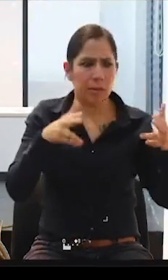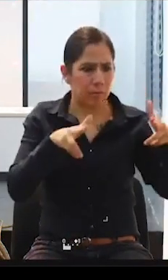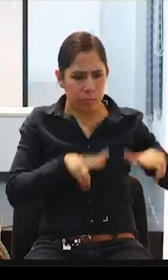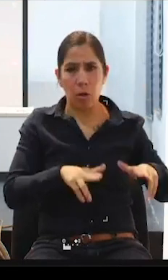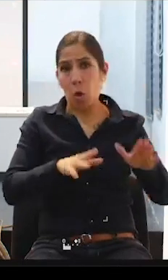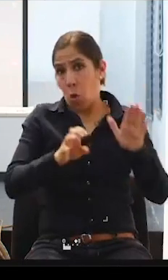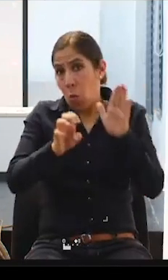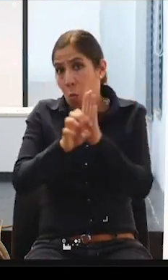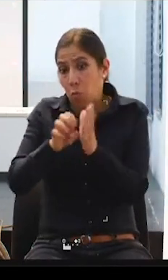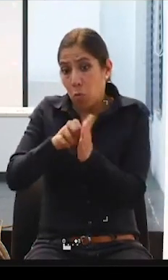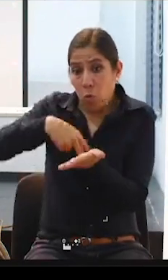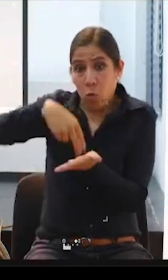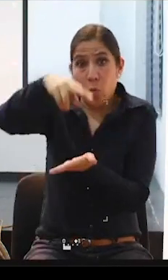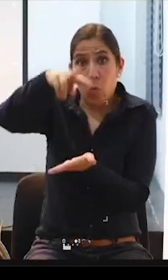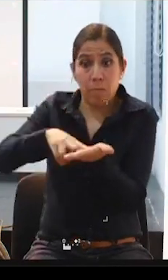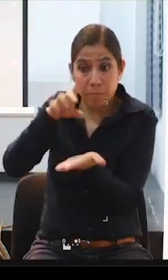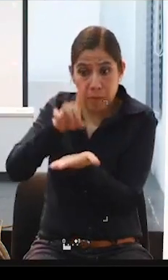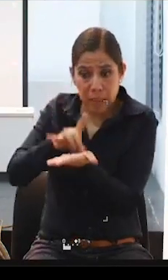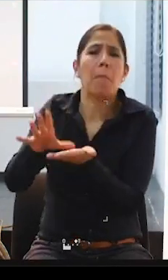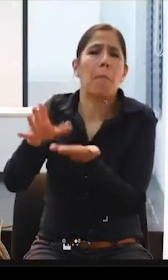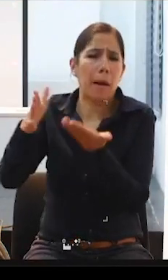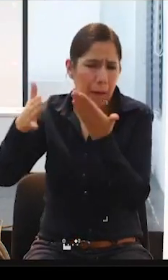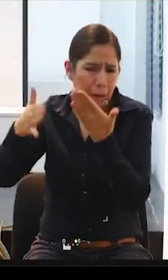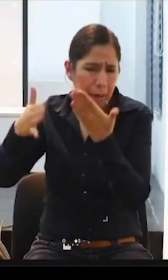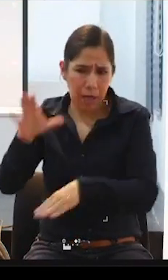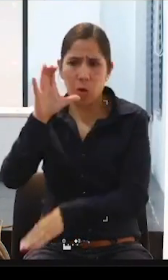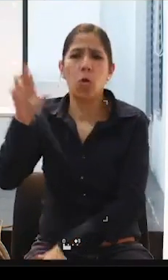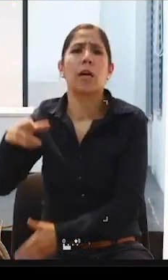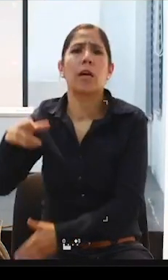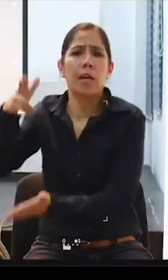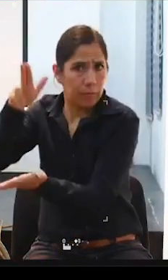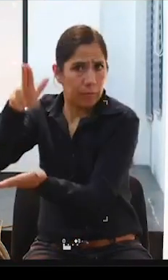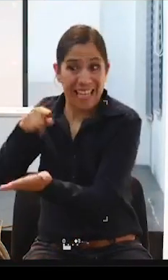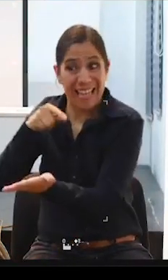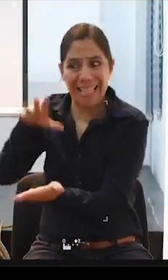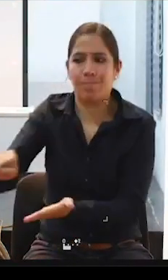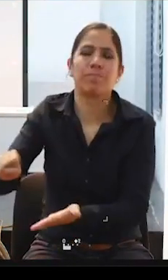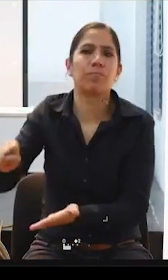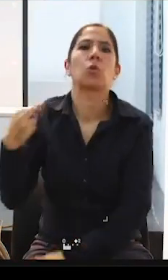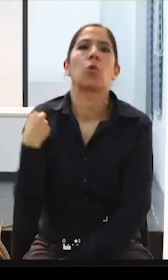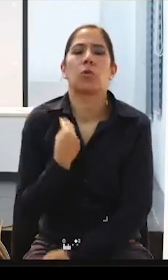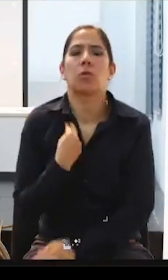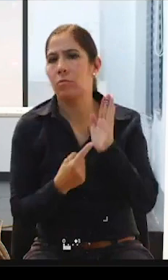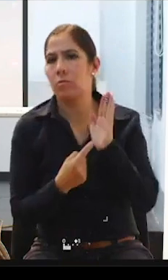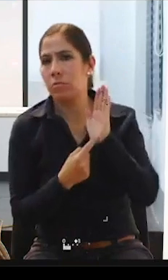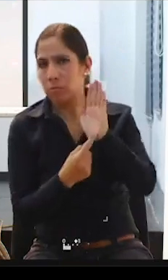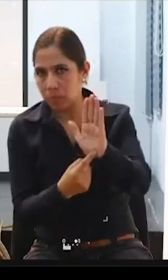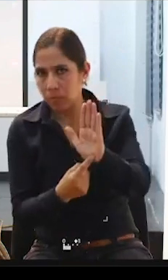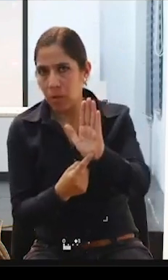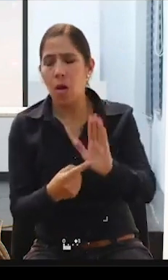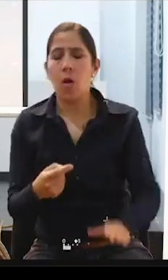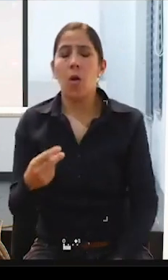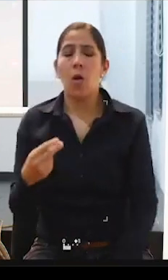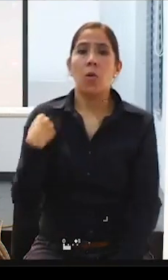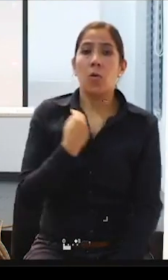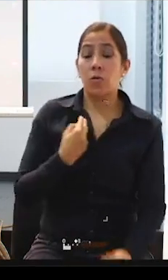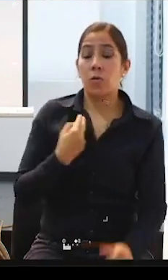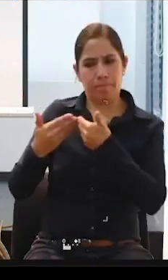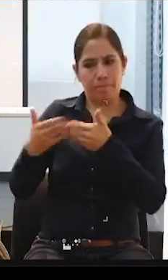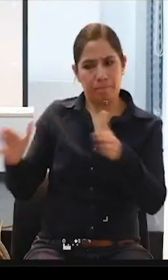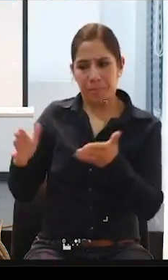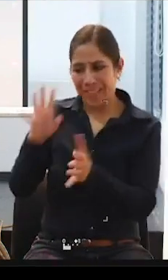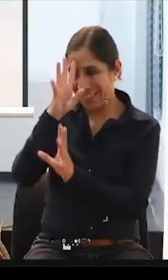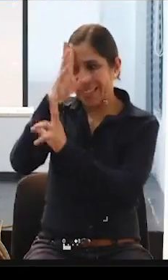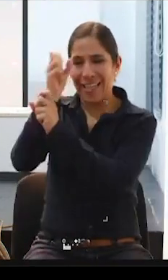las Personas con Discapacidad. Y de ahí nos tomamos. Bueno, viajamos, creamos, abrimos el primer centro independiente